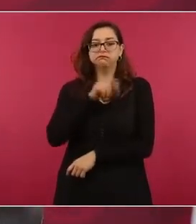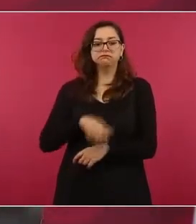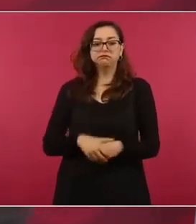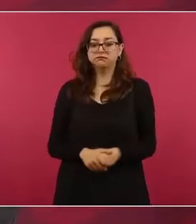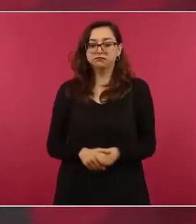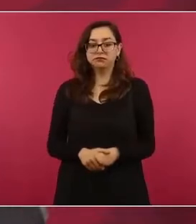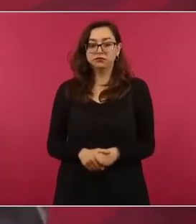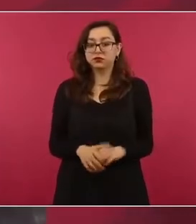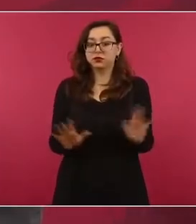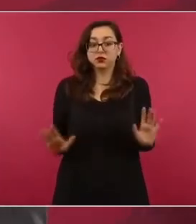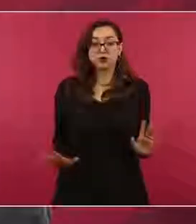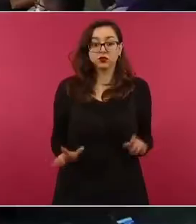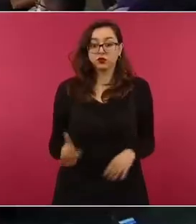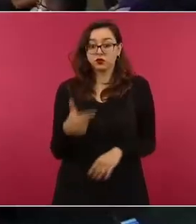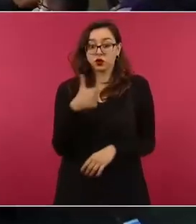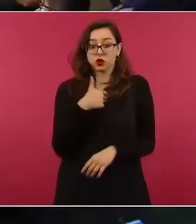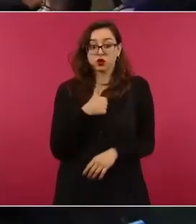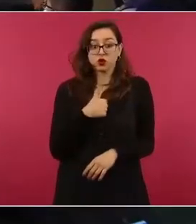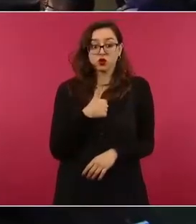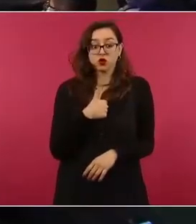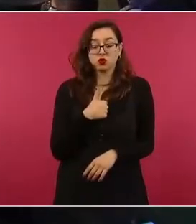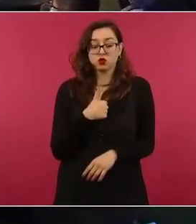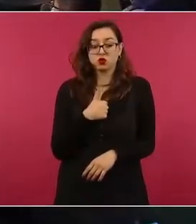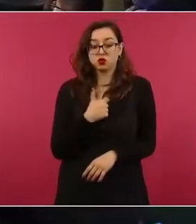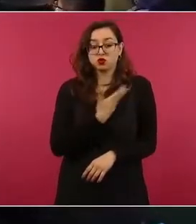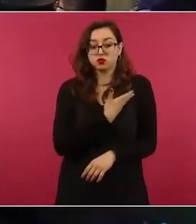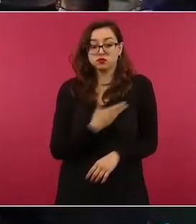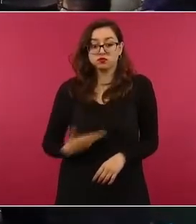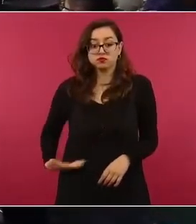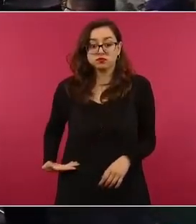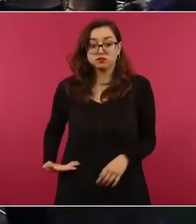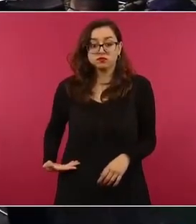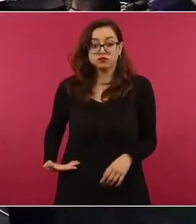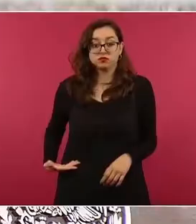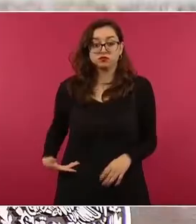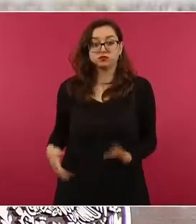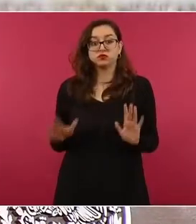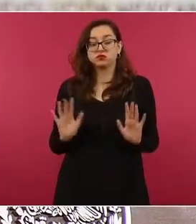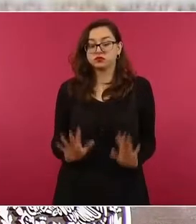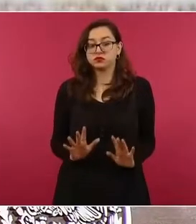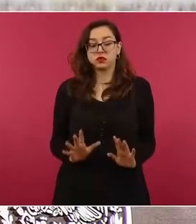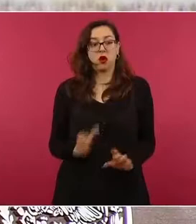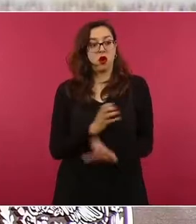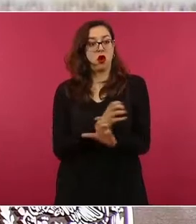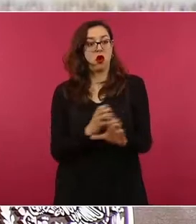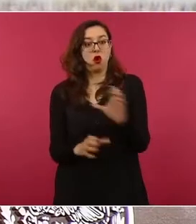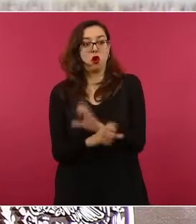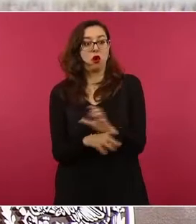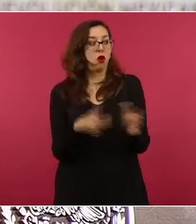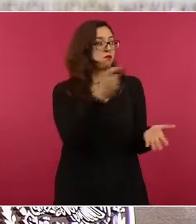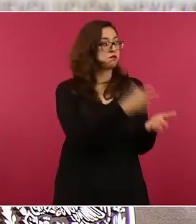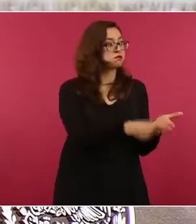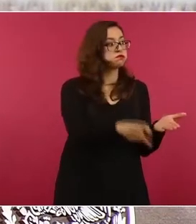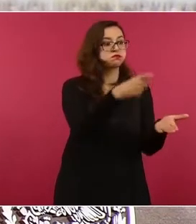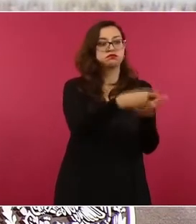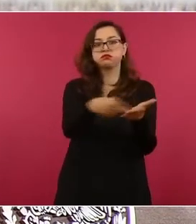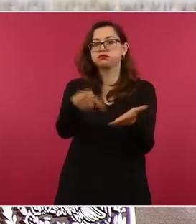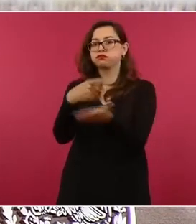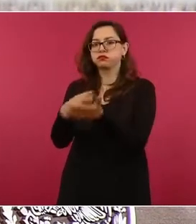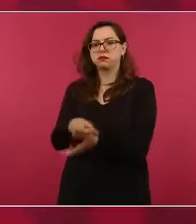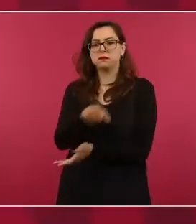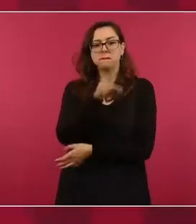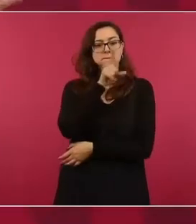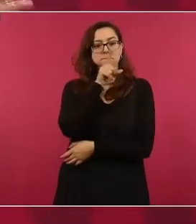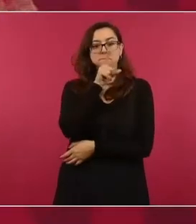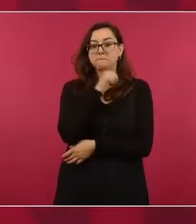Yo sigo sin tener bienes, lo